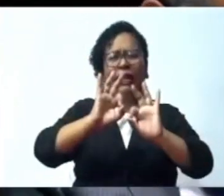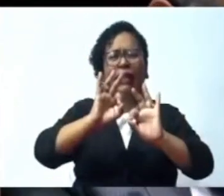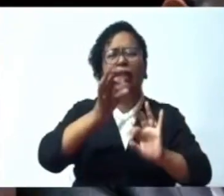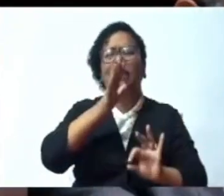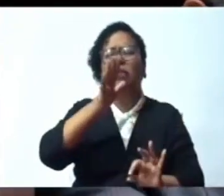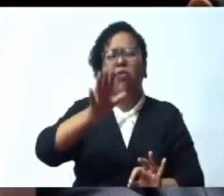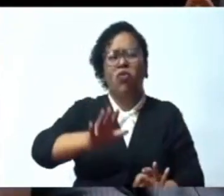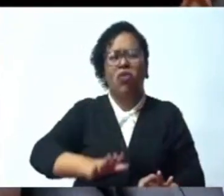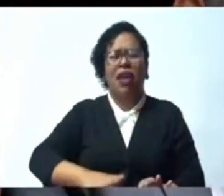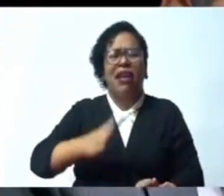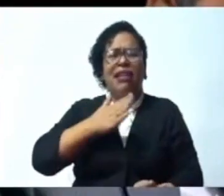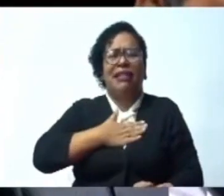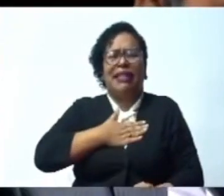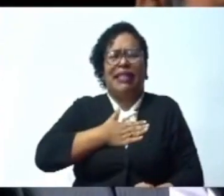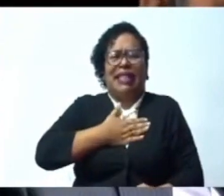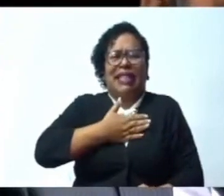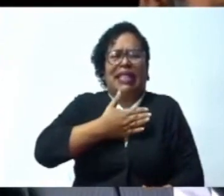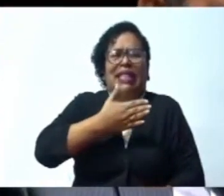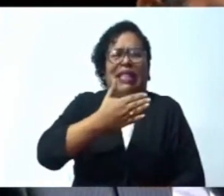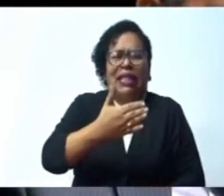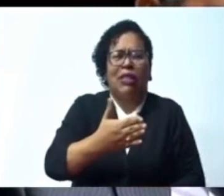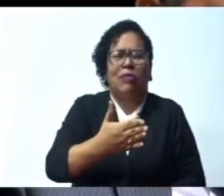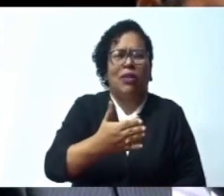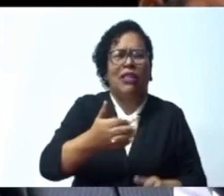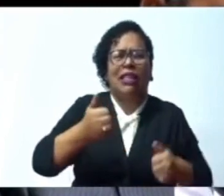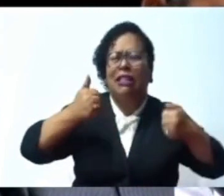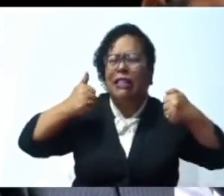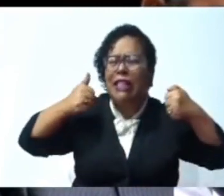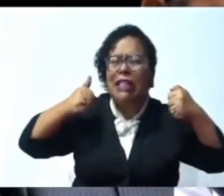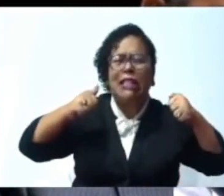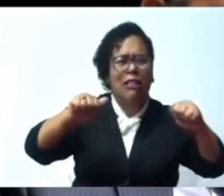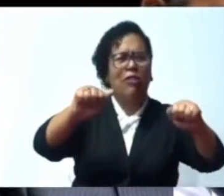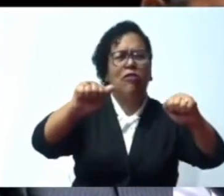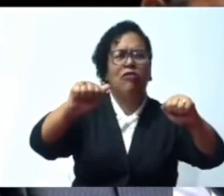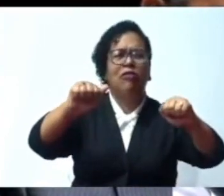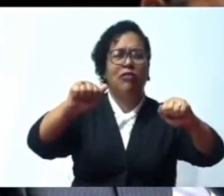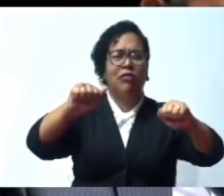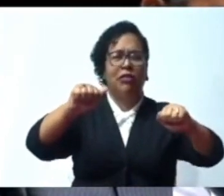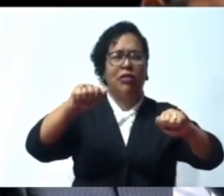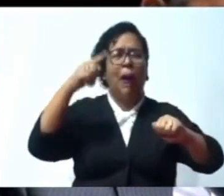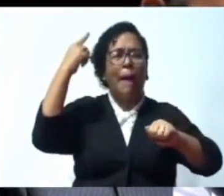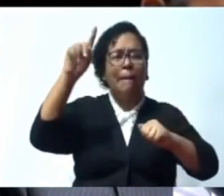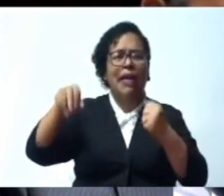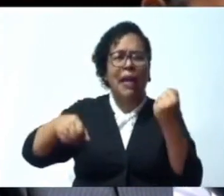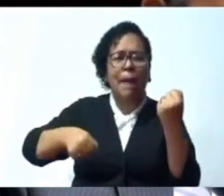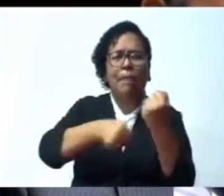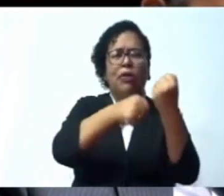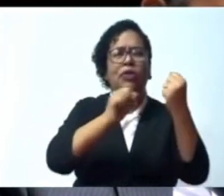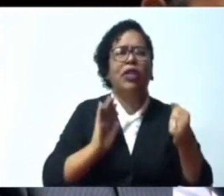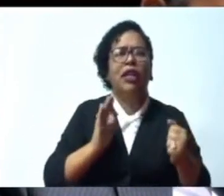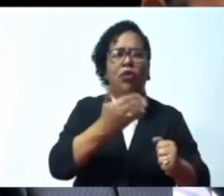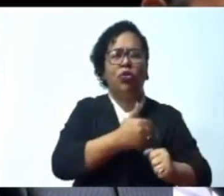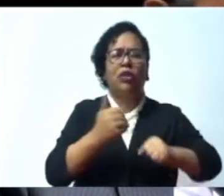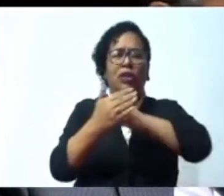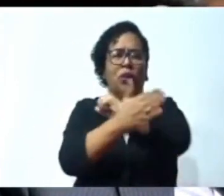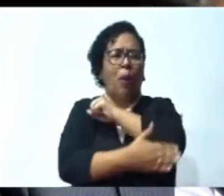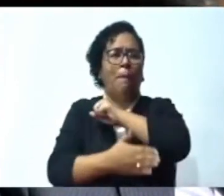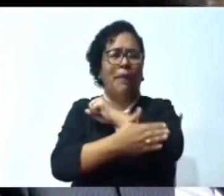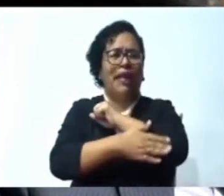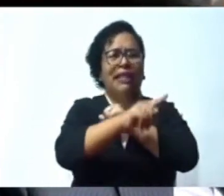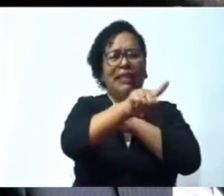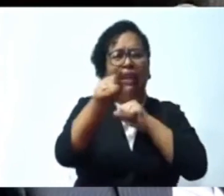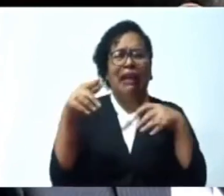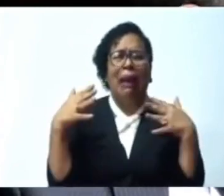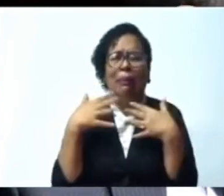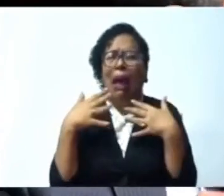A mujeres que no escatimaron, que no tuvieron miedo, vale la pena reconocerlo Por tal razón, me